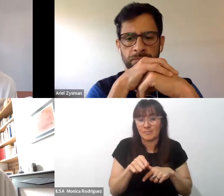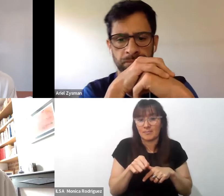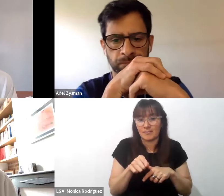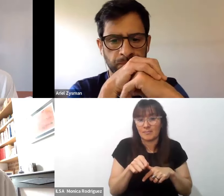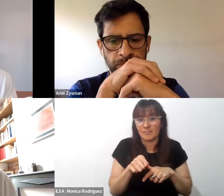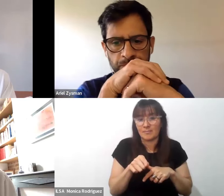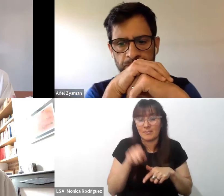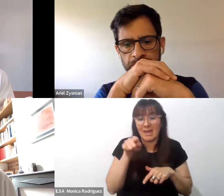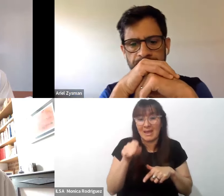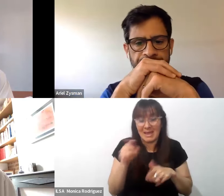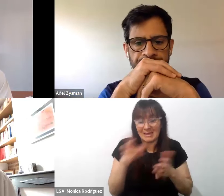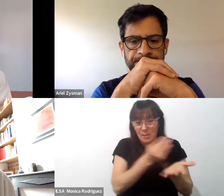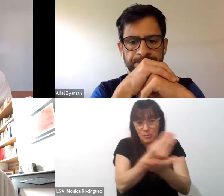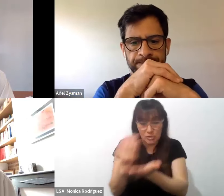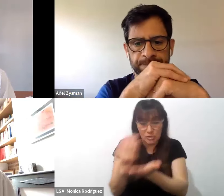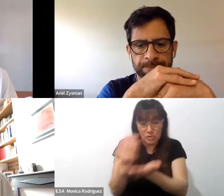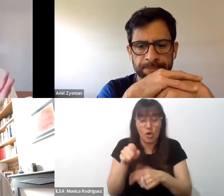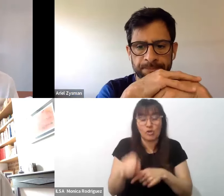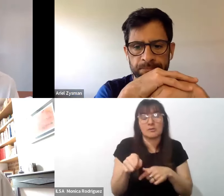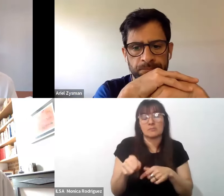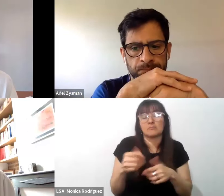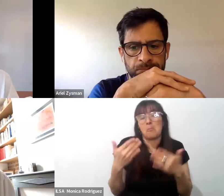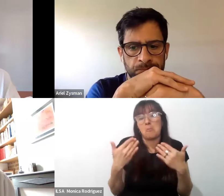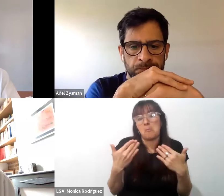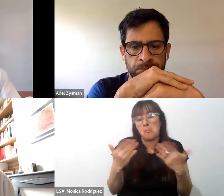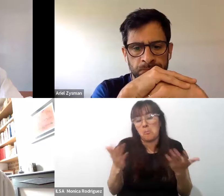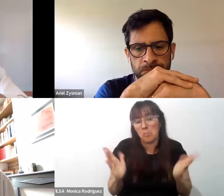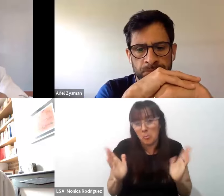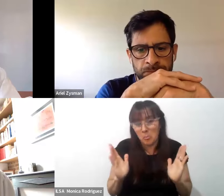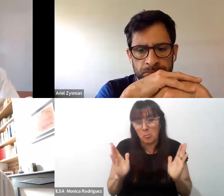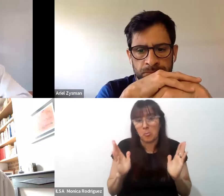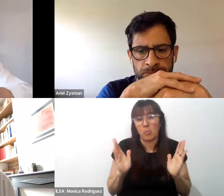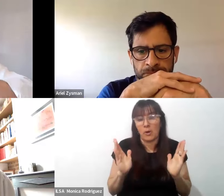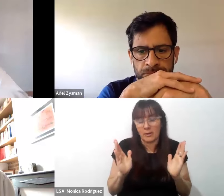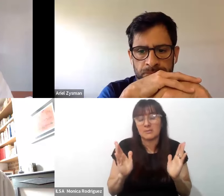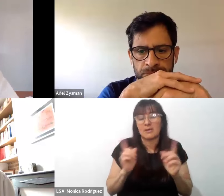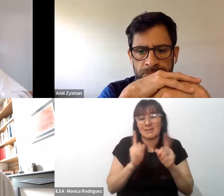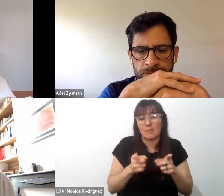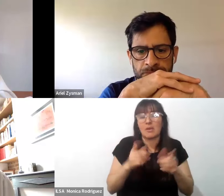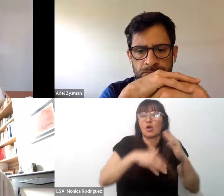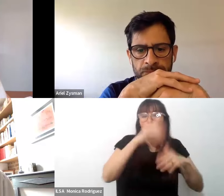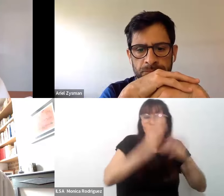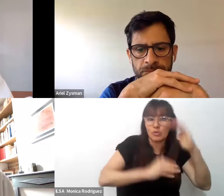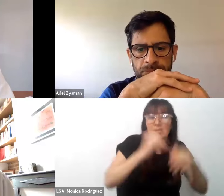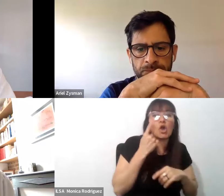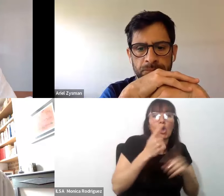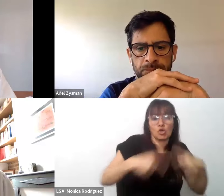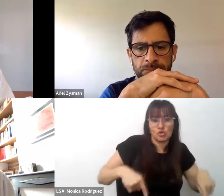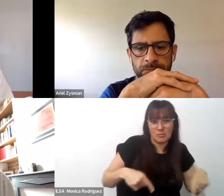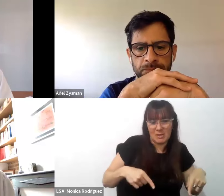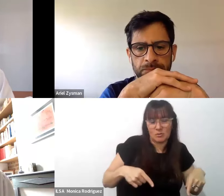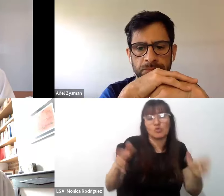posiciones en el campo como posibilidad otra de construir saber junto con otros ¿no?